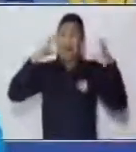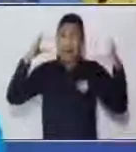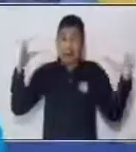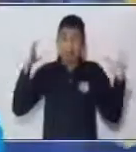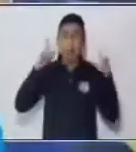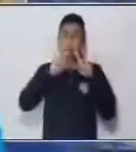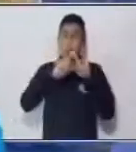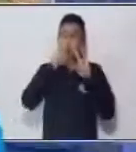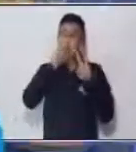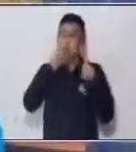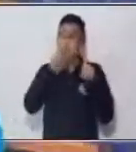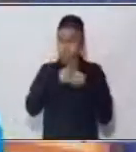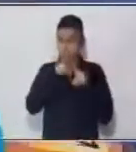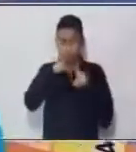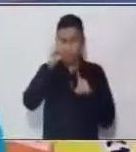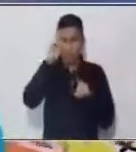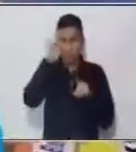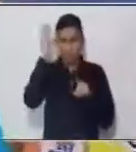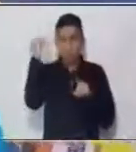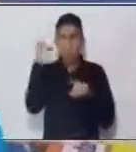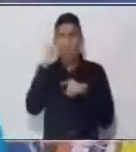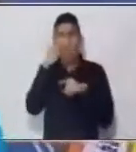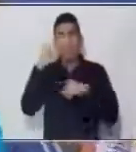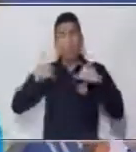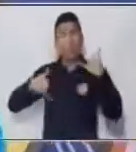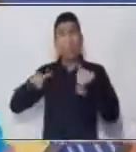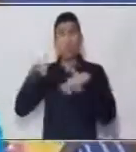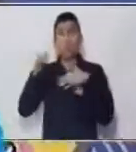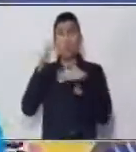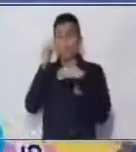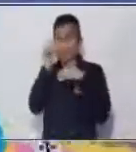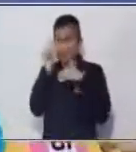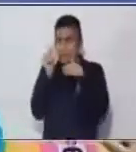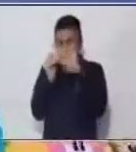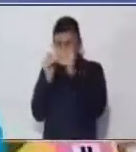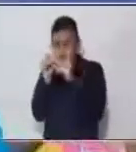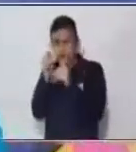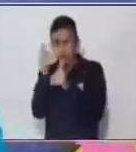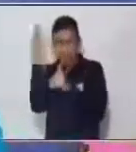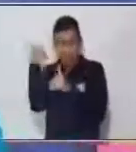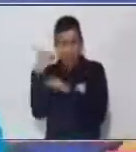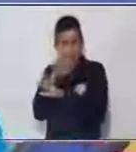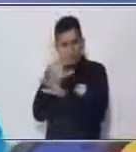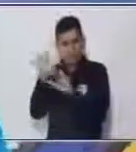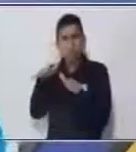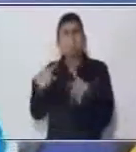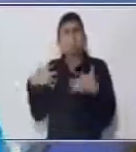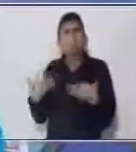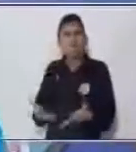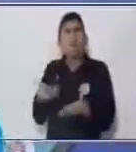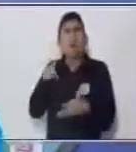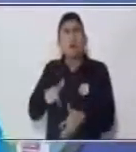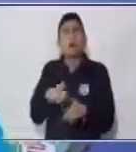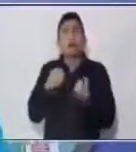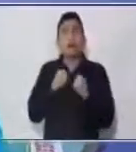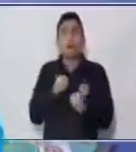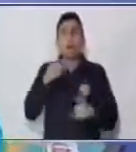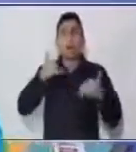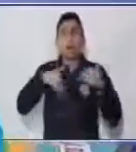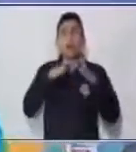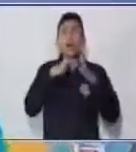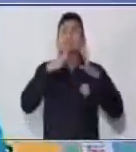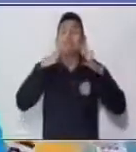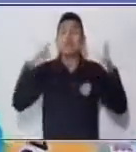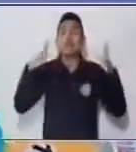anterior yo les traje un juego más pequeño, muy parecido a este. Lo que he hecho en esta clase es aumentar y